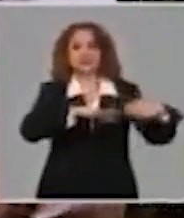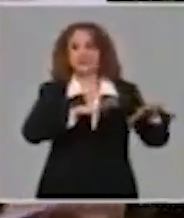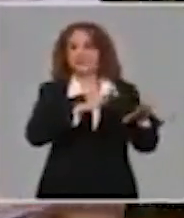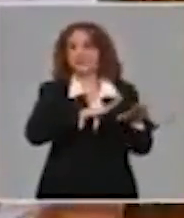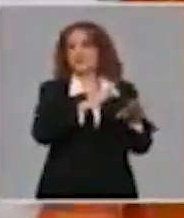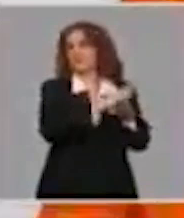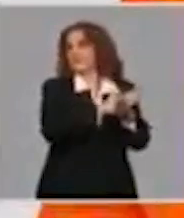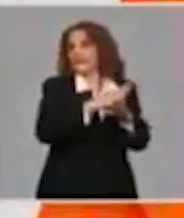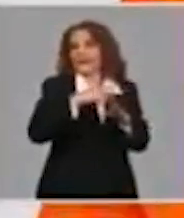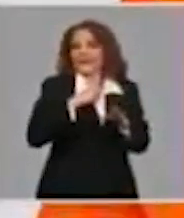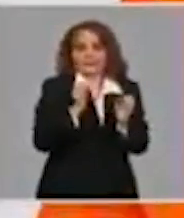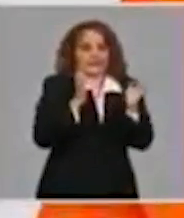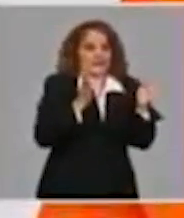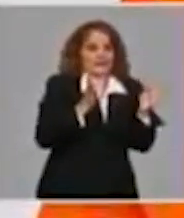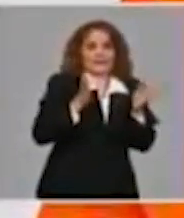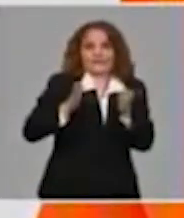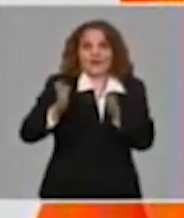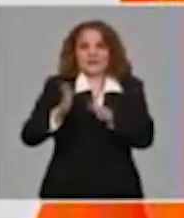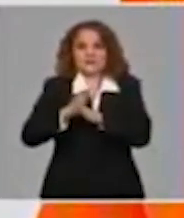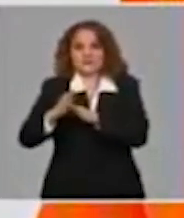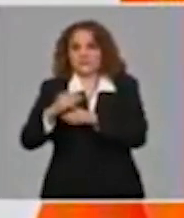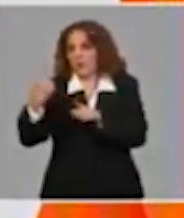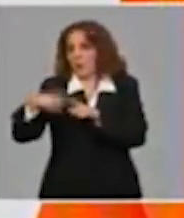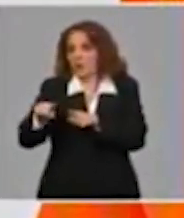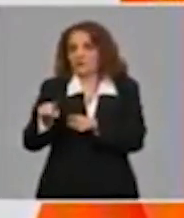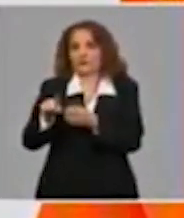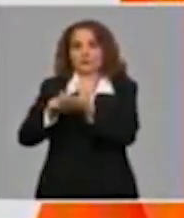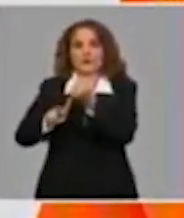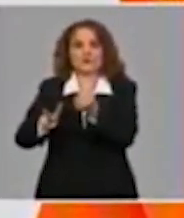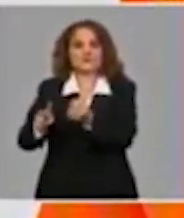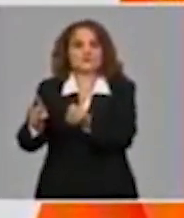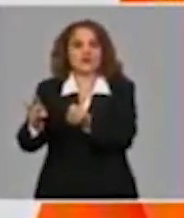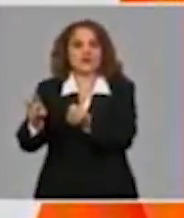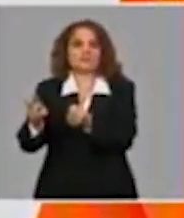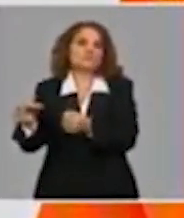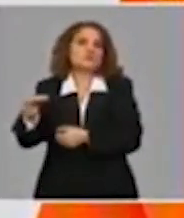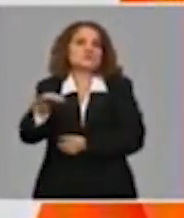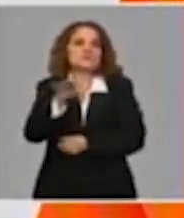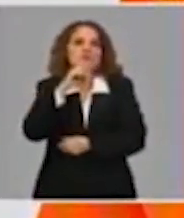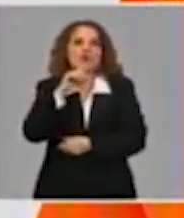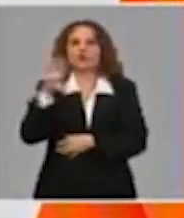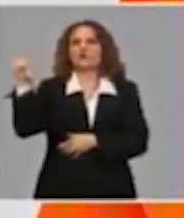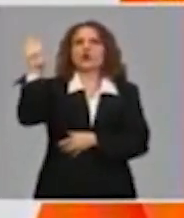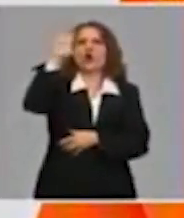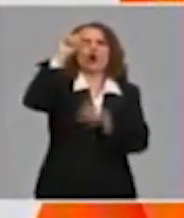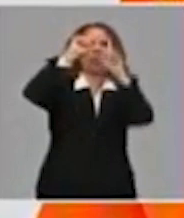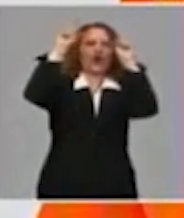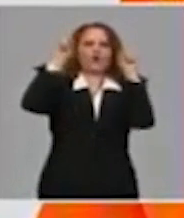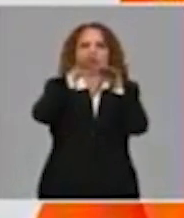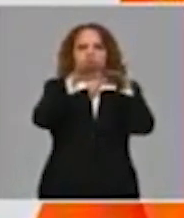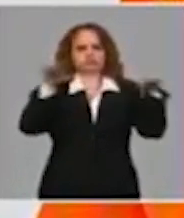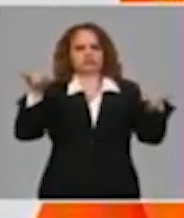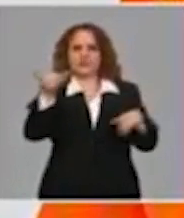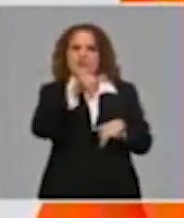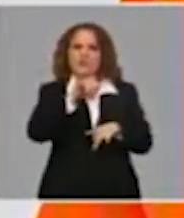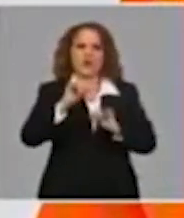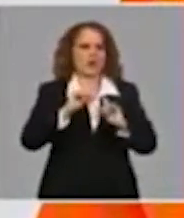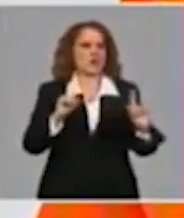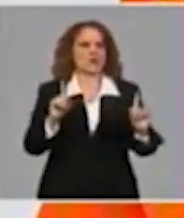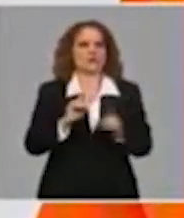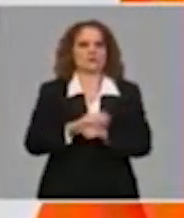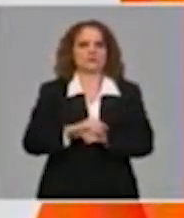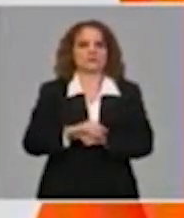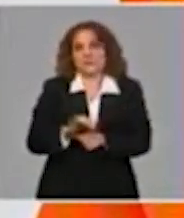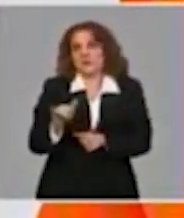en diferentes fases, como está hoy en y no tendríamos que pasar todo el país. Como mismo en algún momento, si hay que tomar alguna